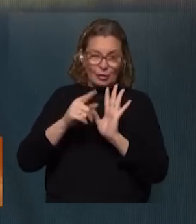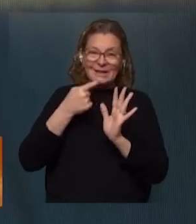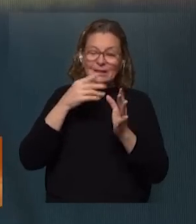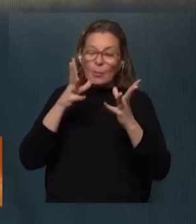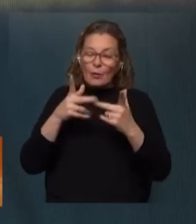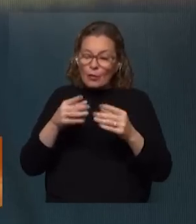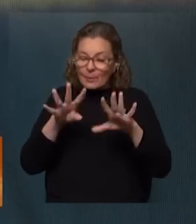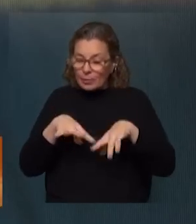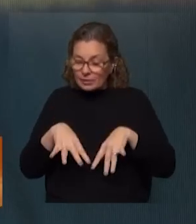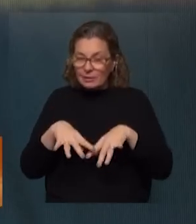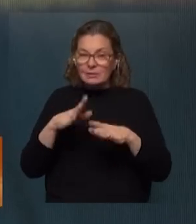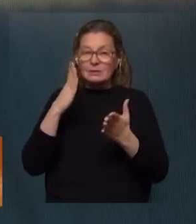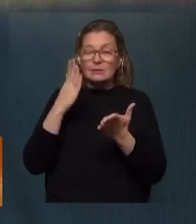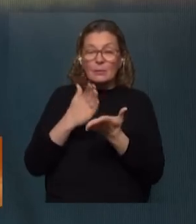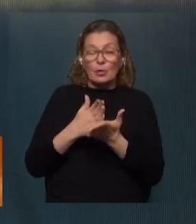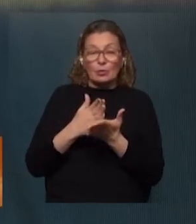estamos en las últimas